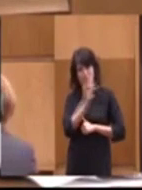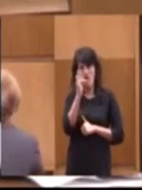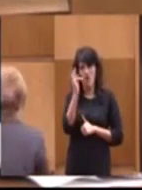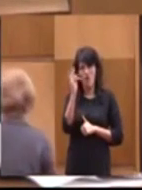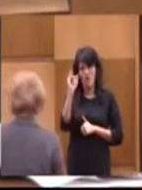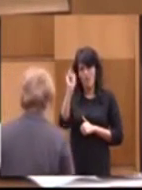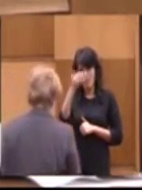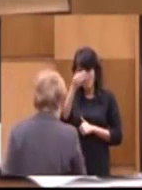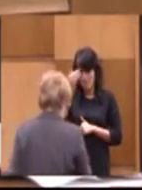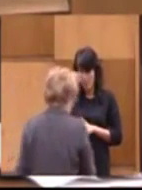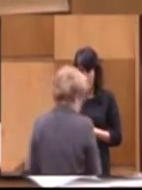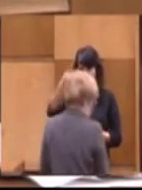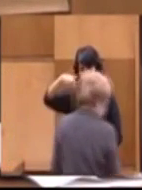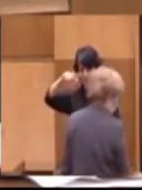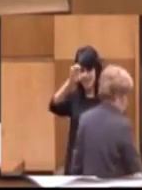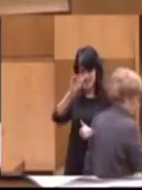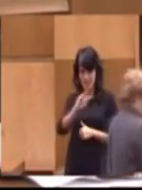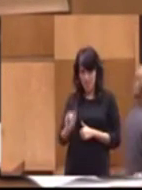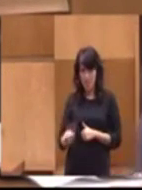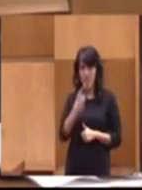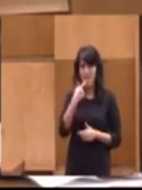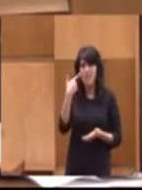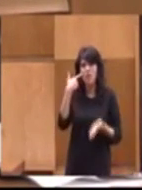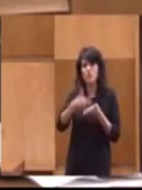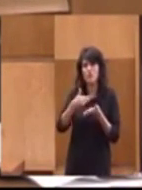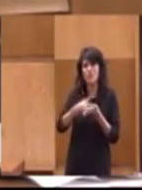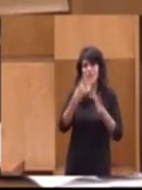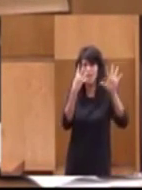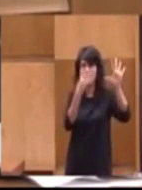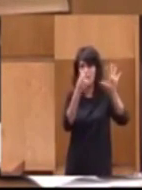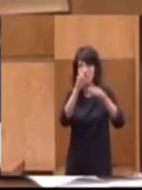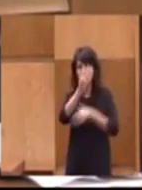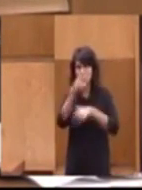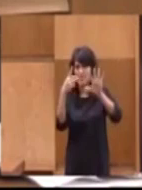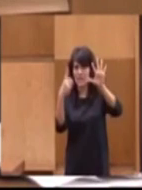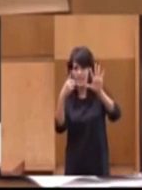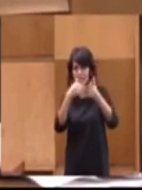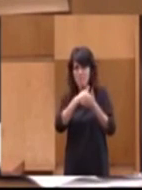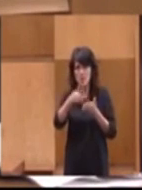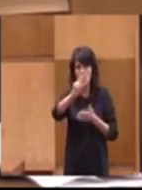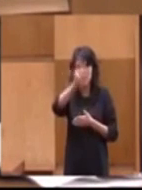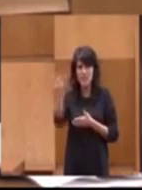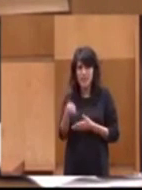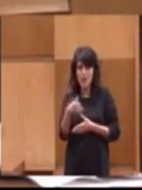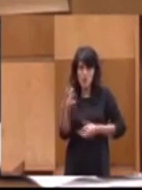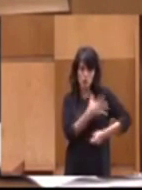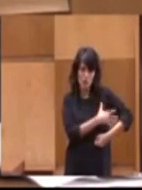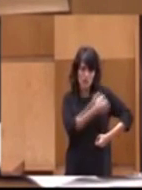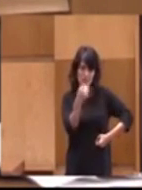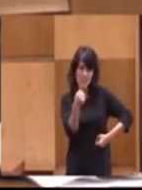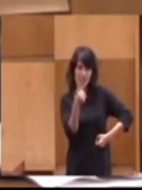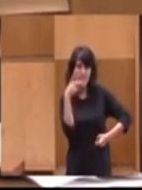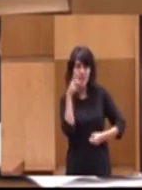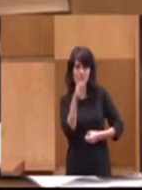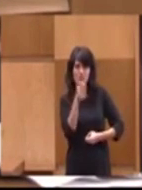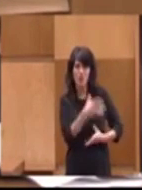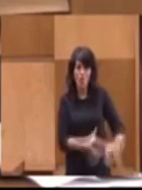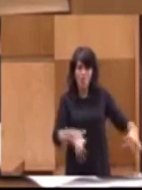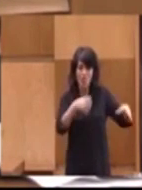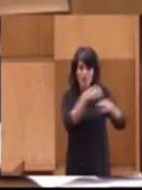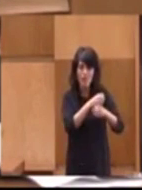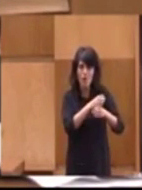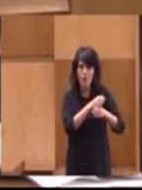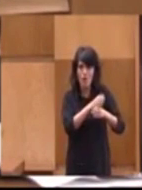cómo de nuevo justificaba sacar 936 millones de euros de la hucha de las pensiones del fondo de reserva.